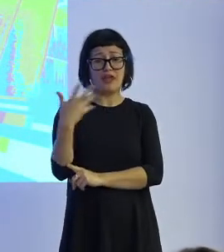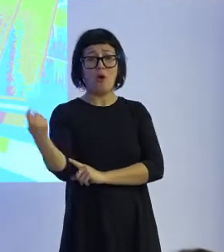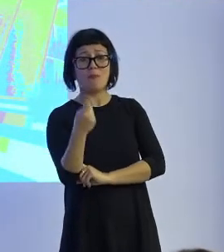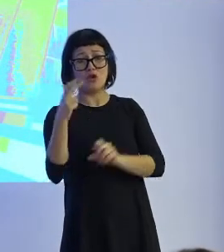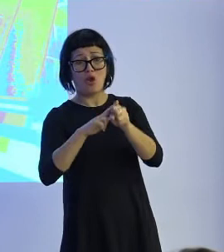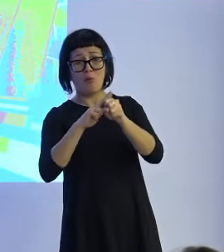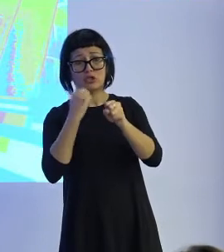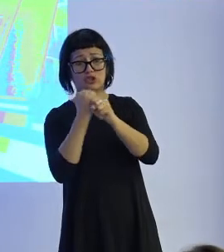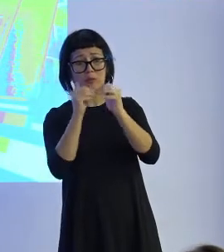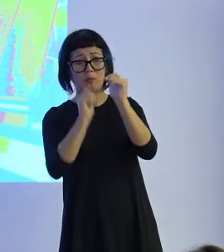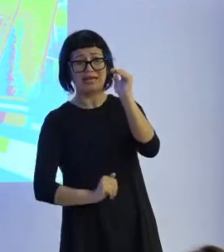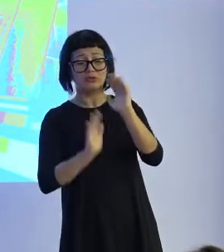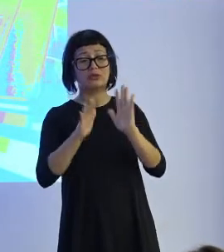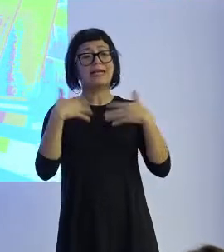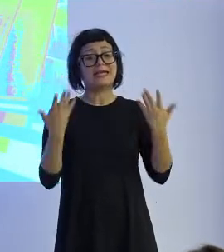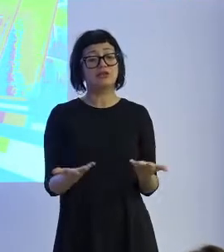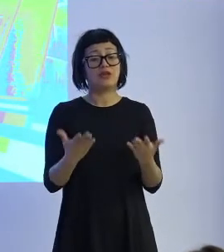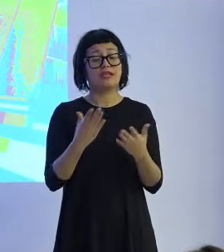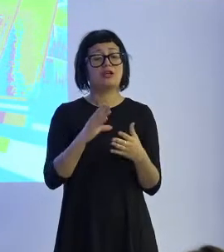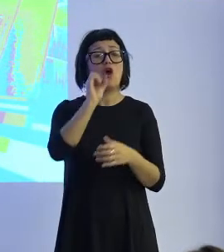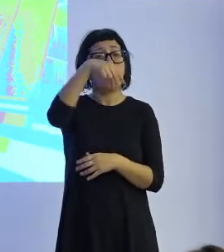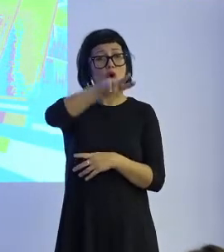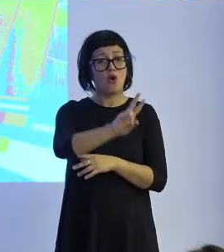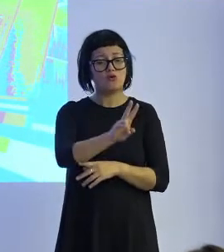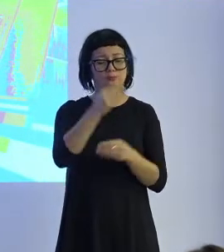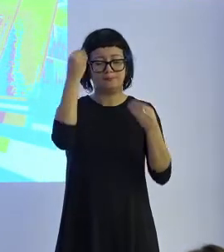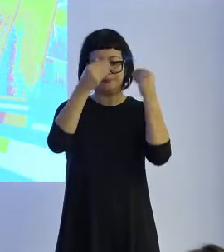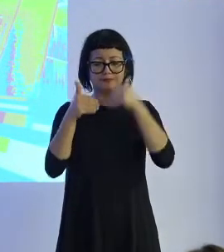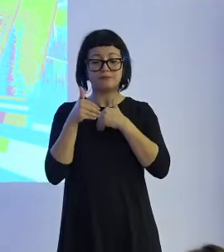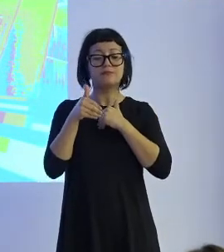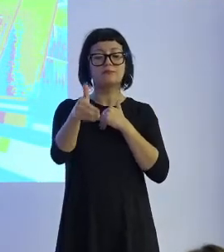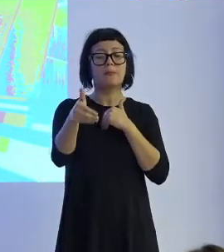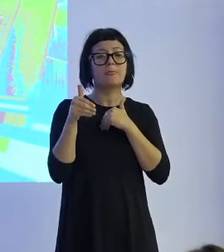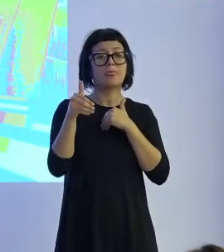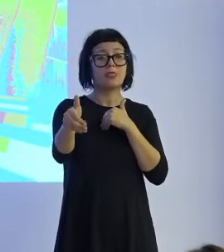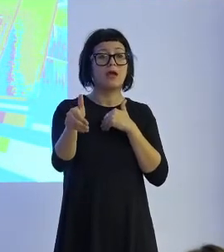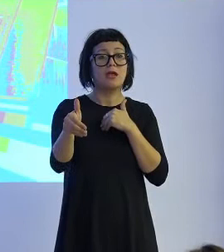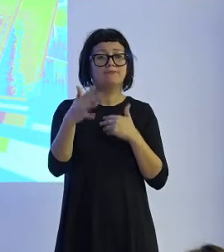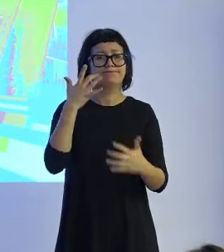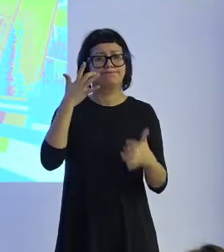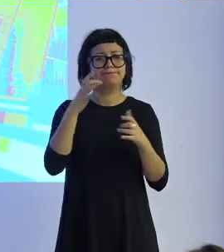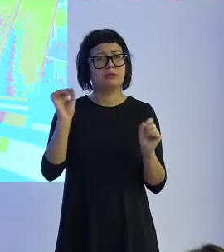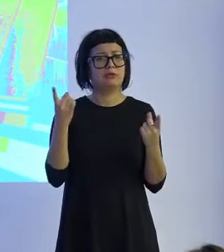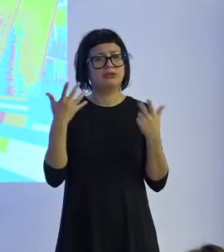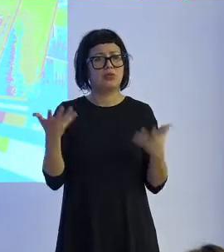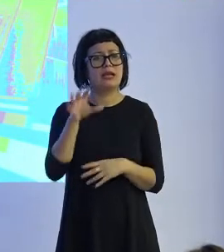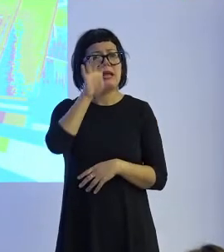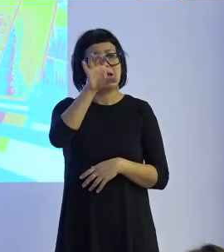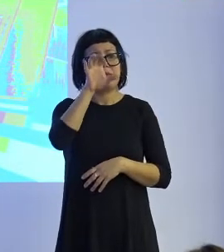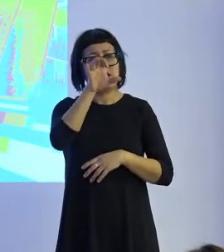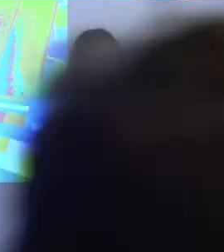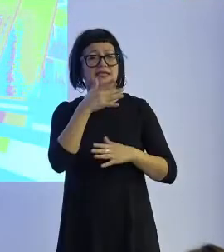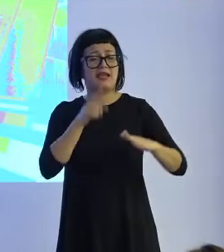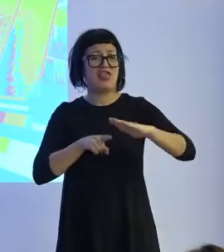puestos de trabajo. Por su parte, la ONU augura que donde más se va a notar esto va a ser en los países en vías de